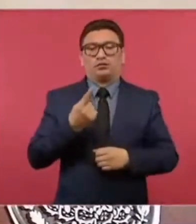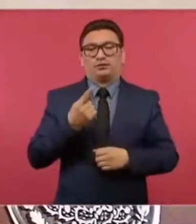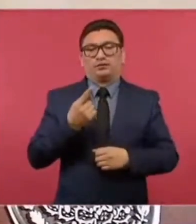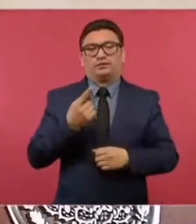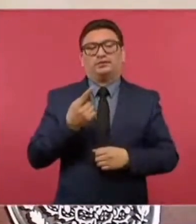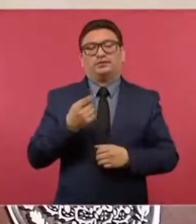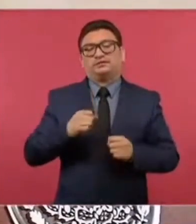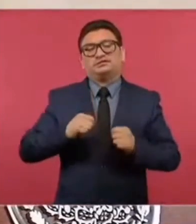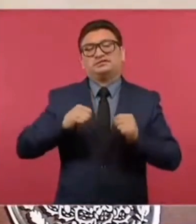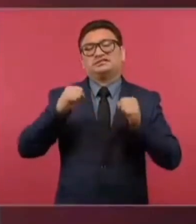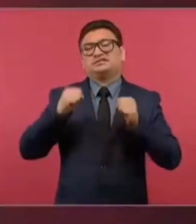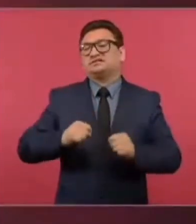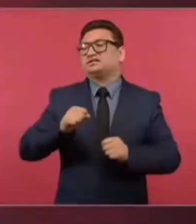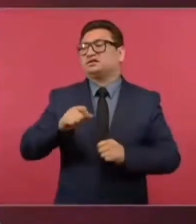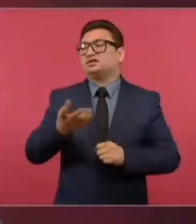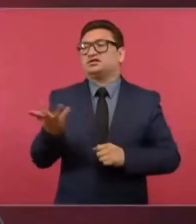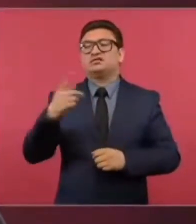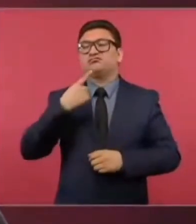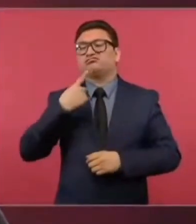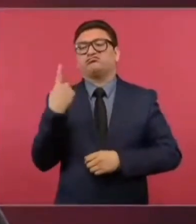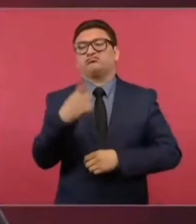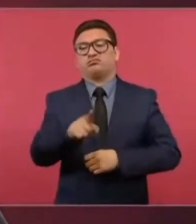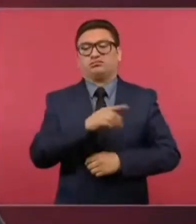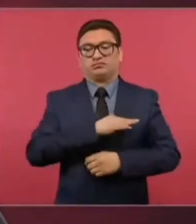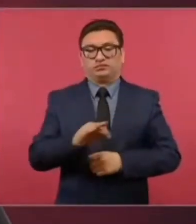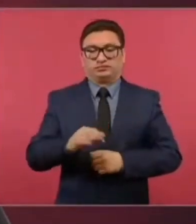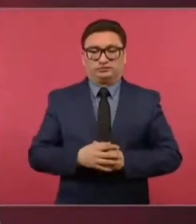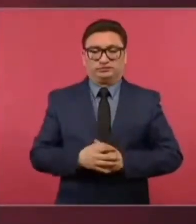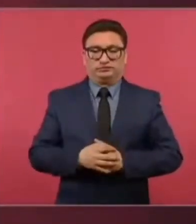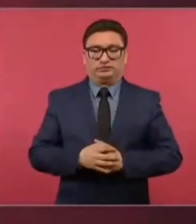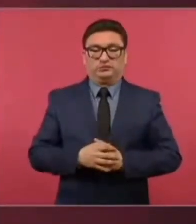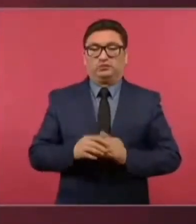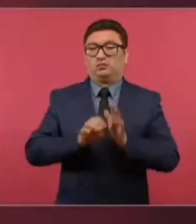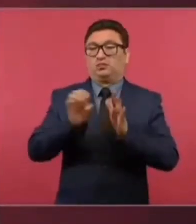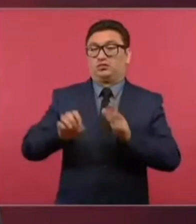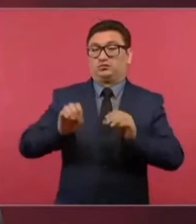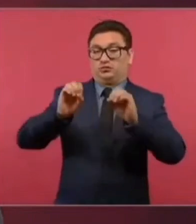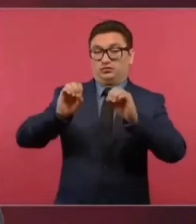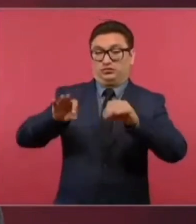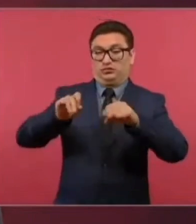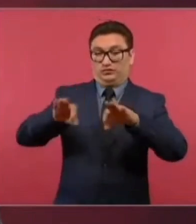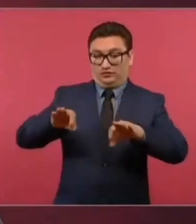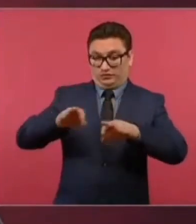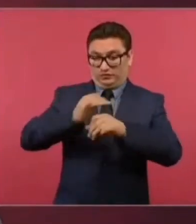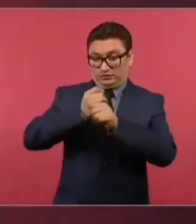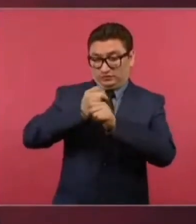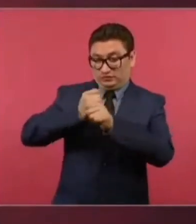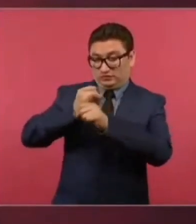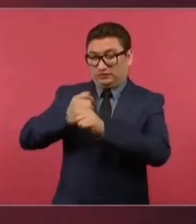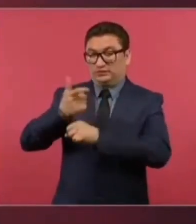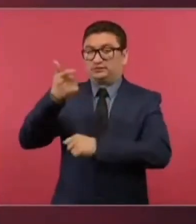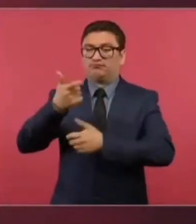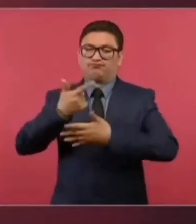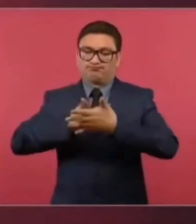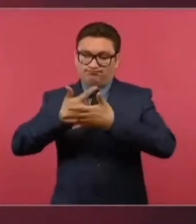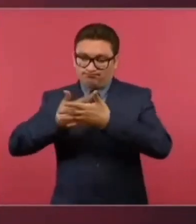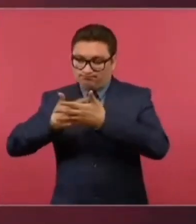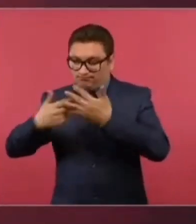hubiesen denunciado la Oficina de Inteligencia Financiera.